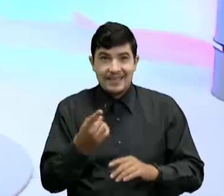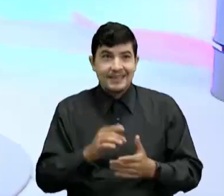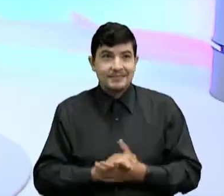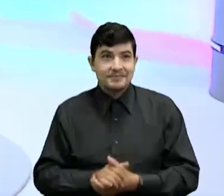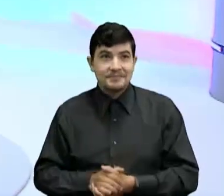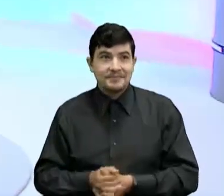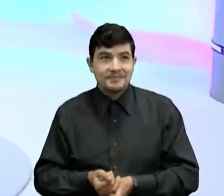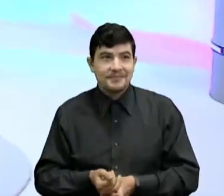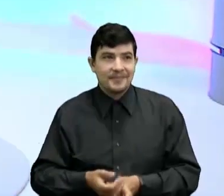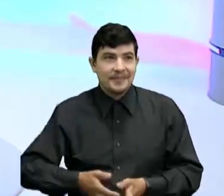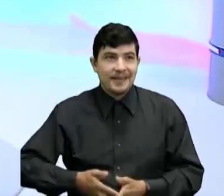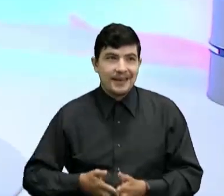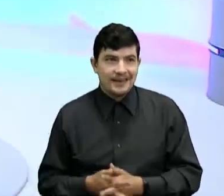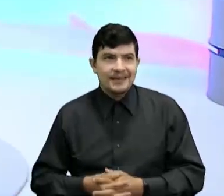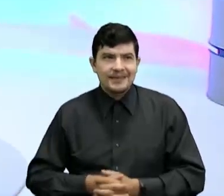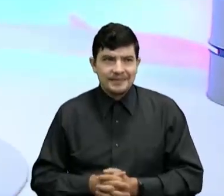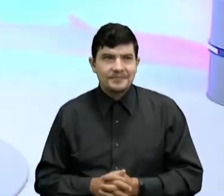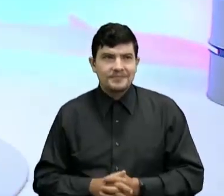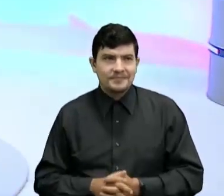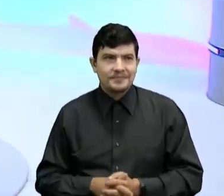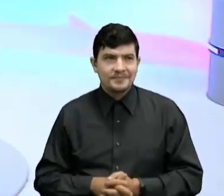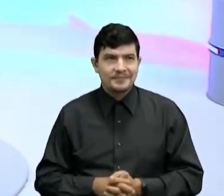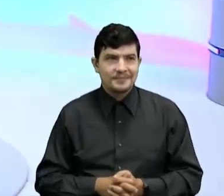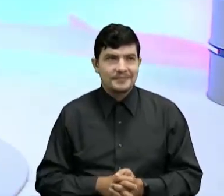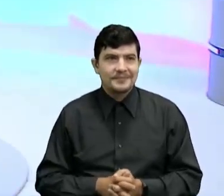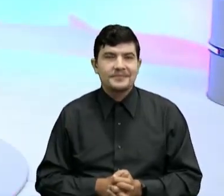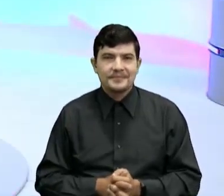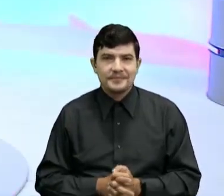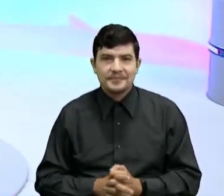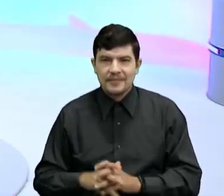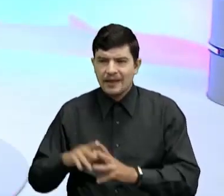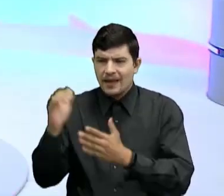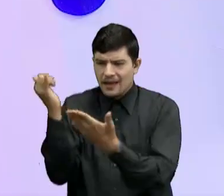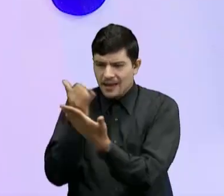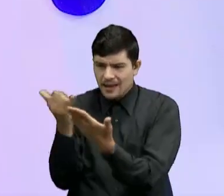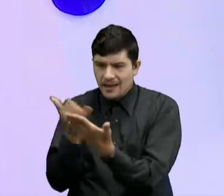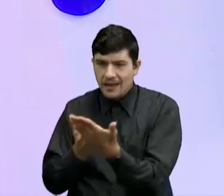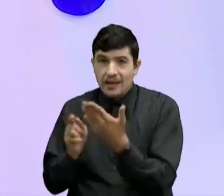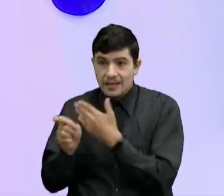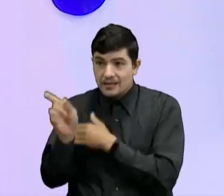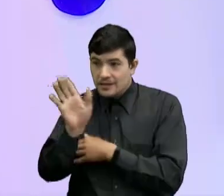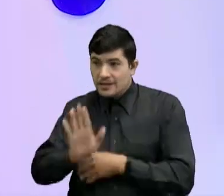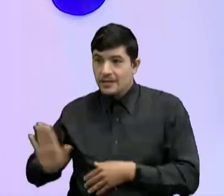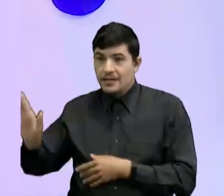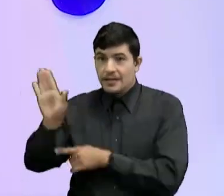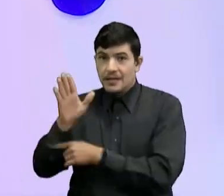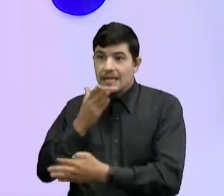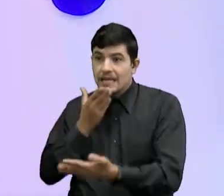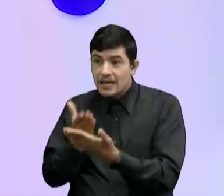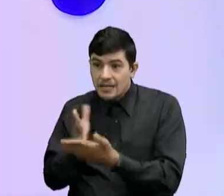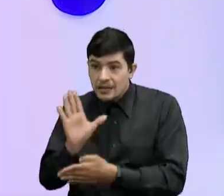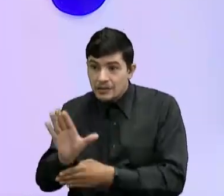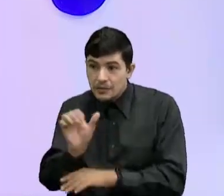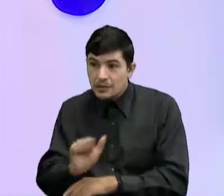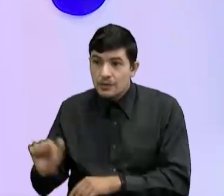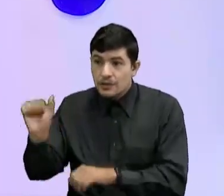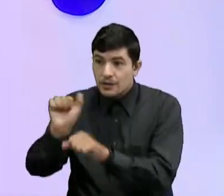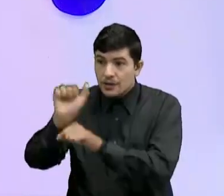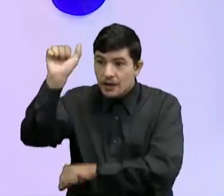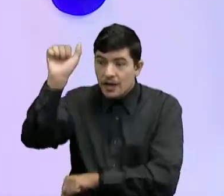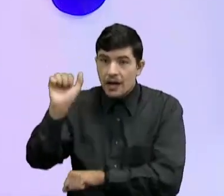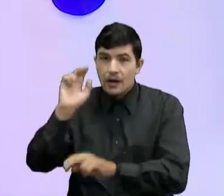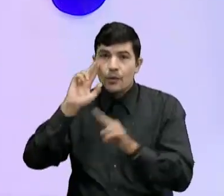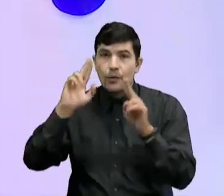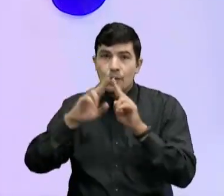hablábamos de la elaboración de los mapas Correcto Que pues bueno, gracias a esta elaboración Es que podemos conocer cómo es la